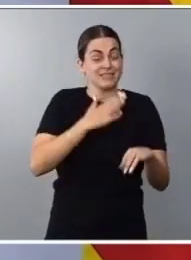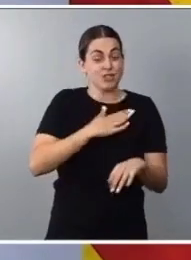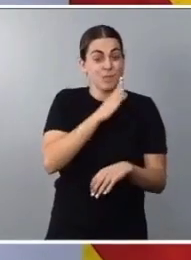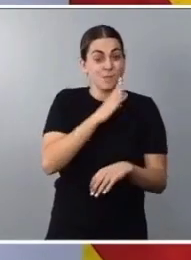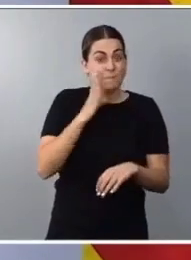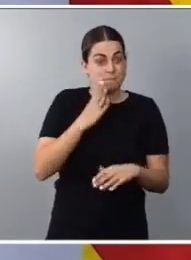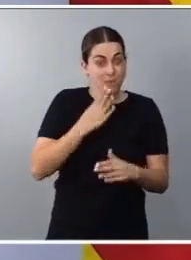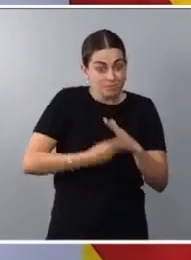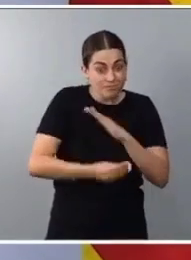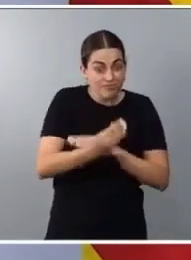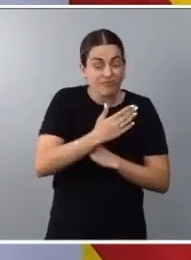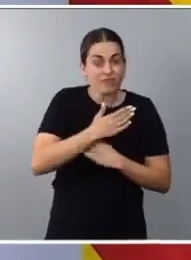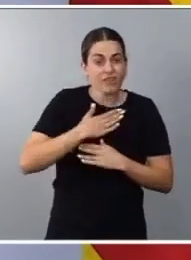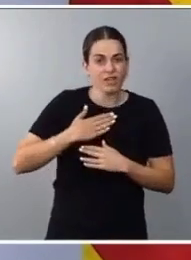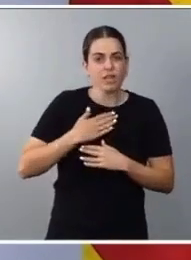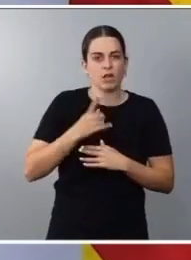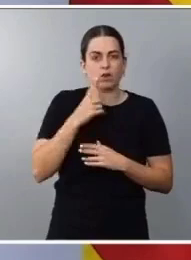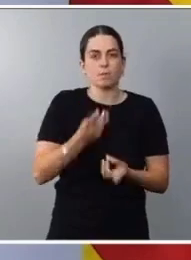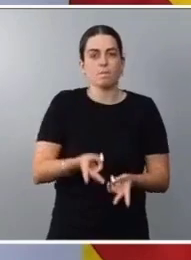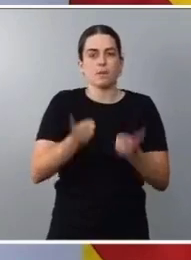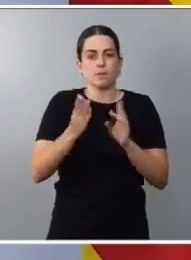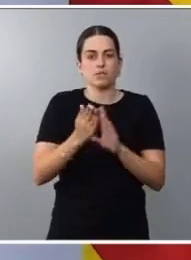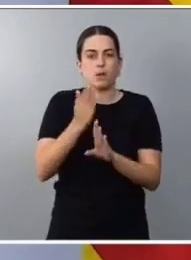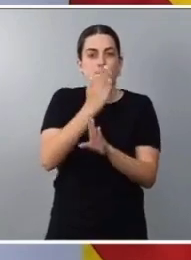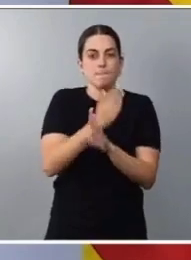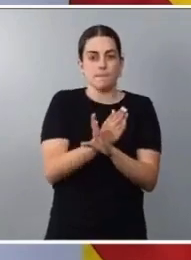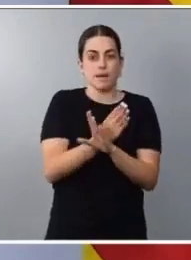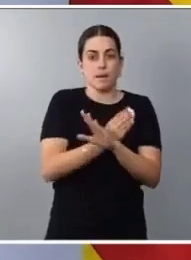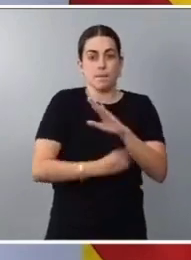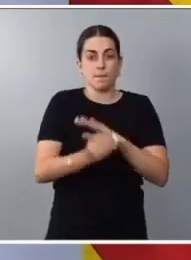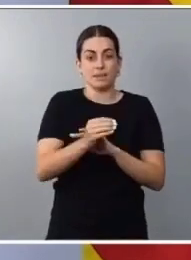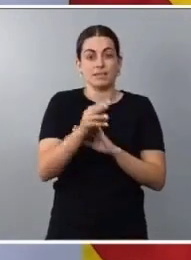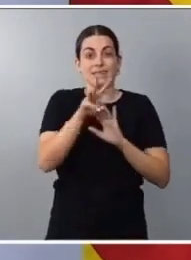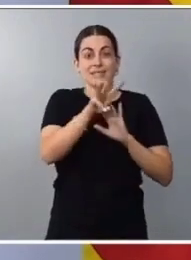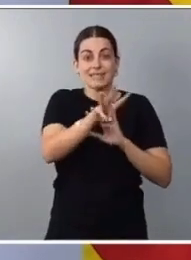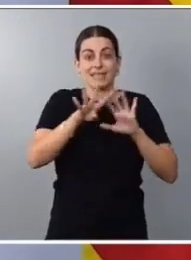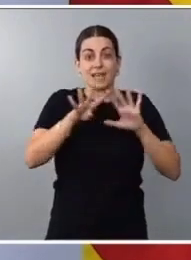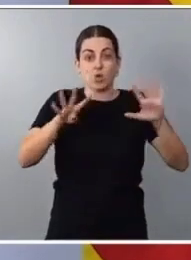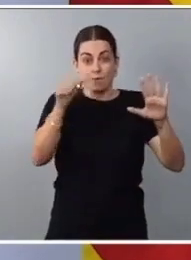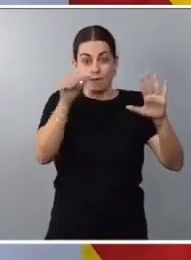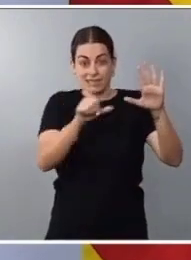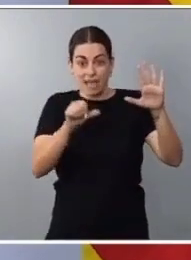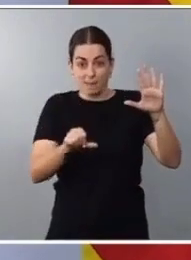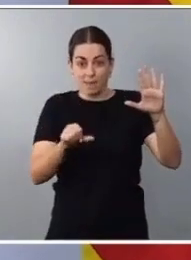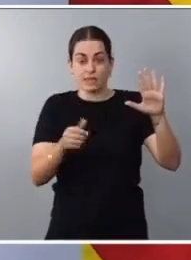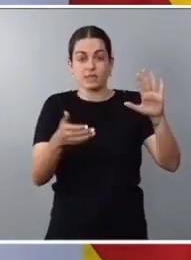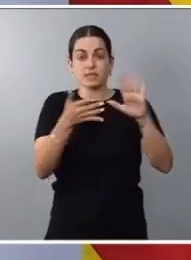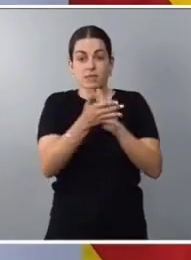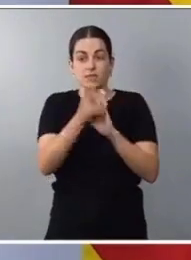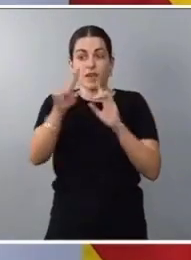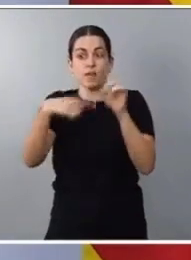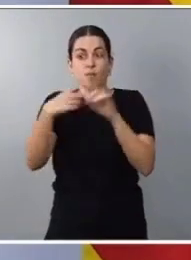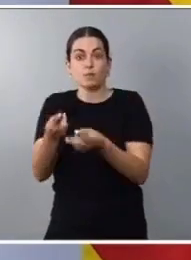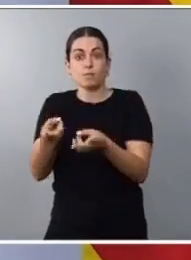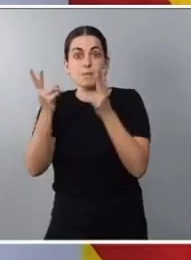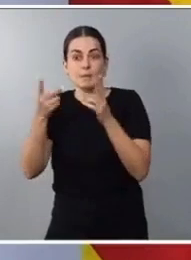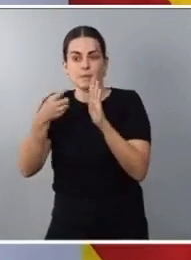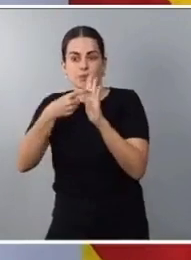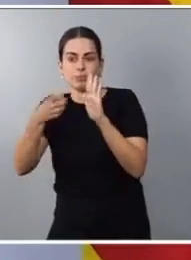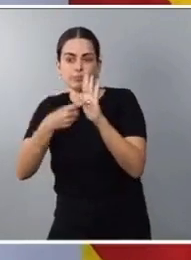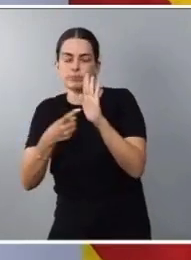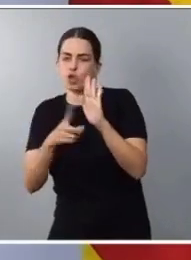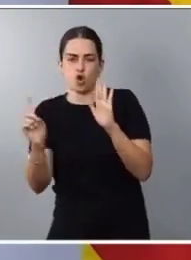acceso a un permiso preparto desde la semana 39, que no resta tiempo del posterior permiso de maternidad.